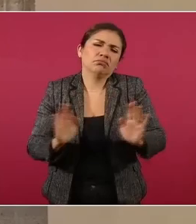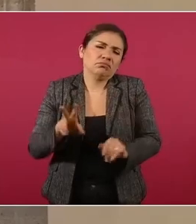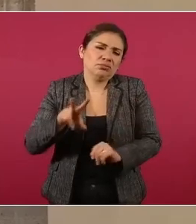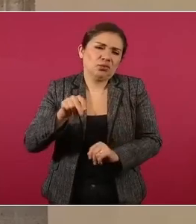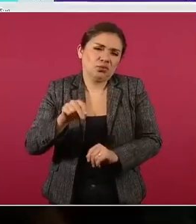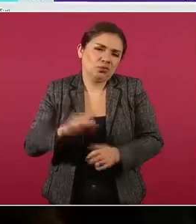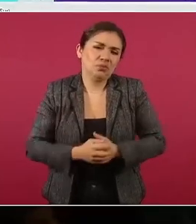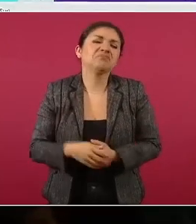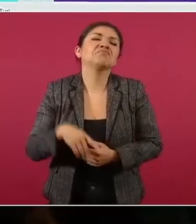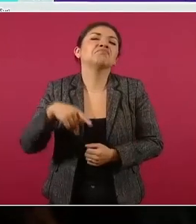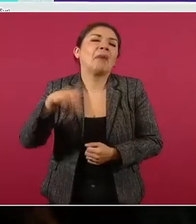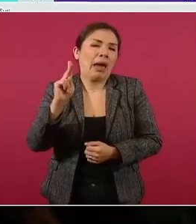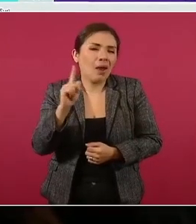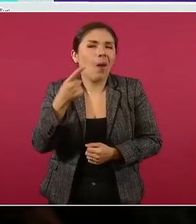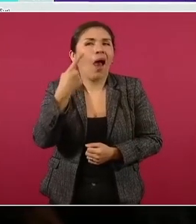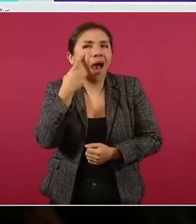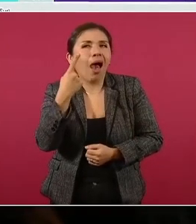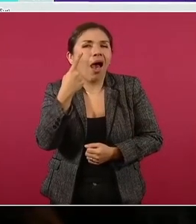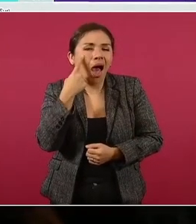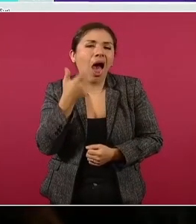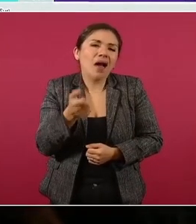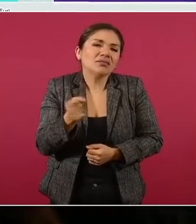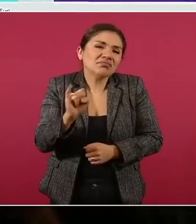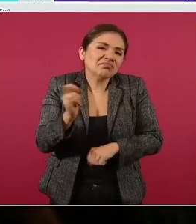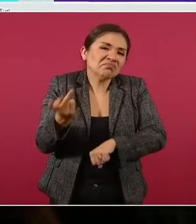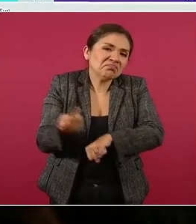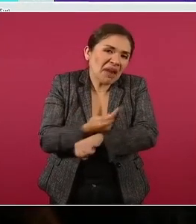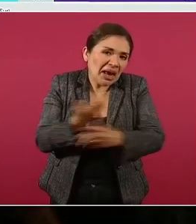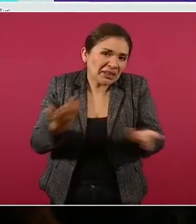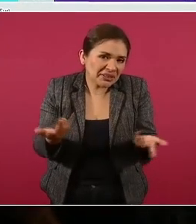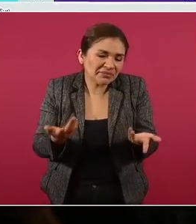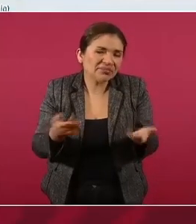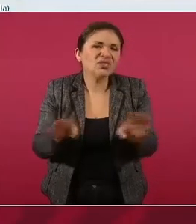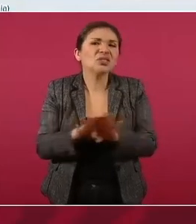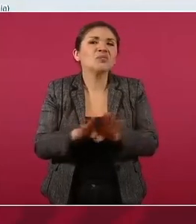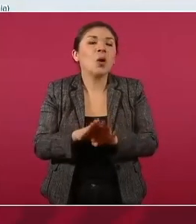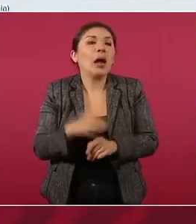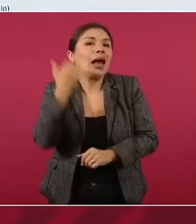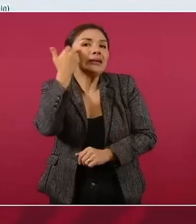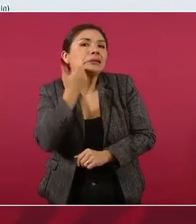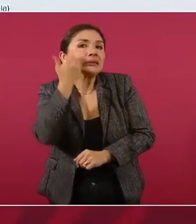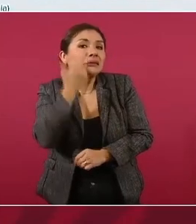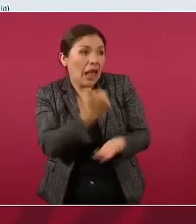pero suele pasar, son muy convenencieros.